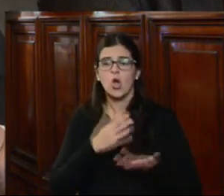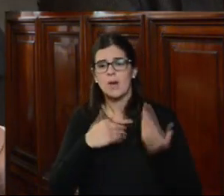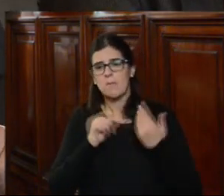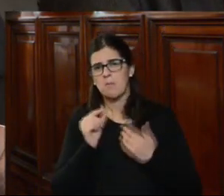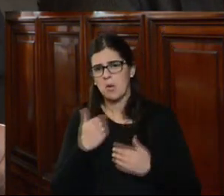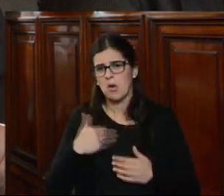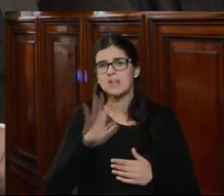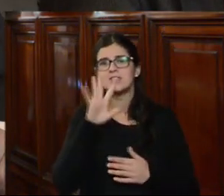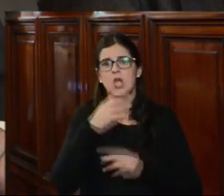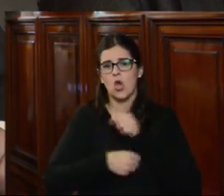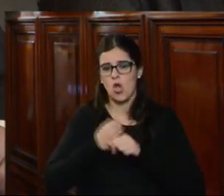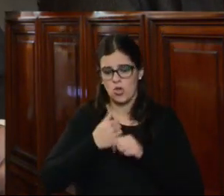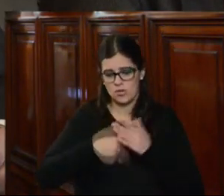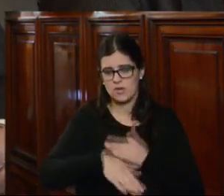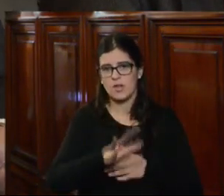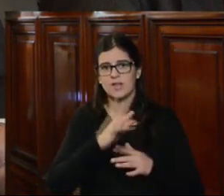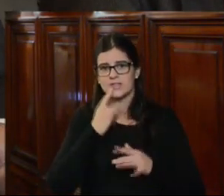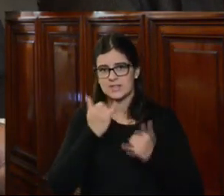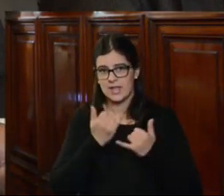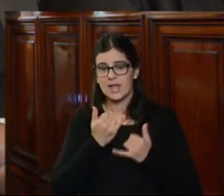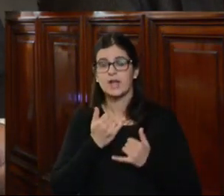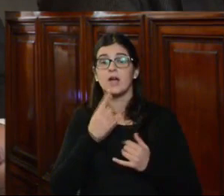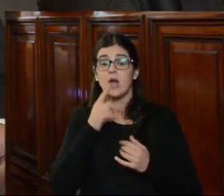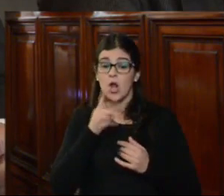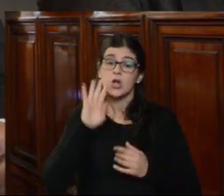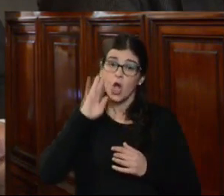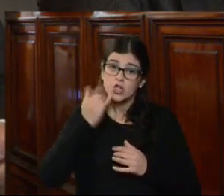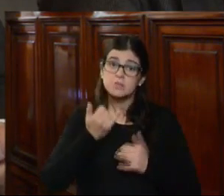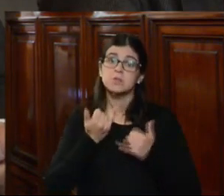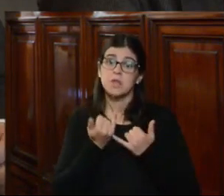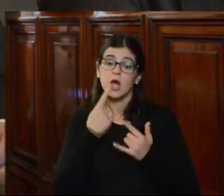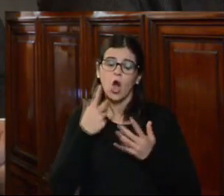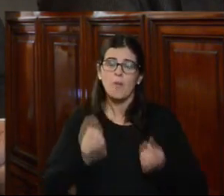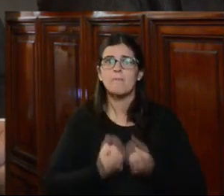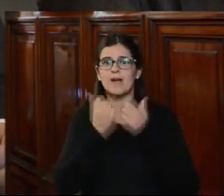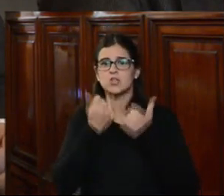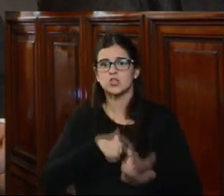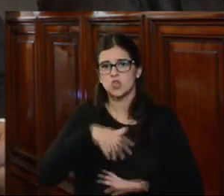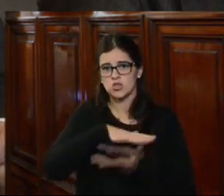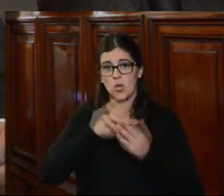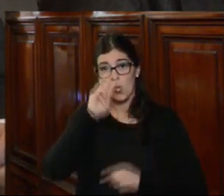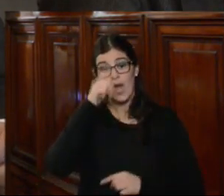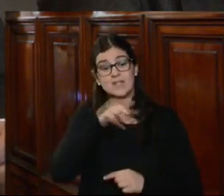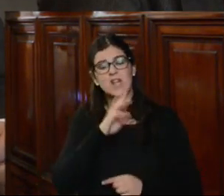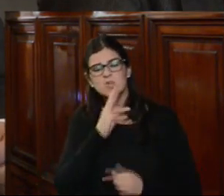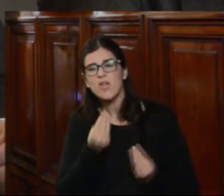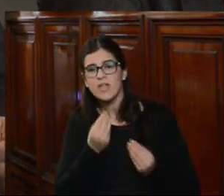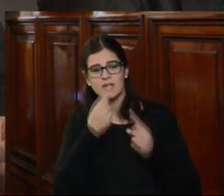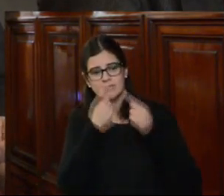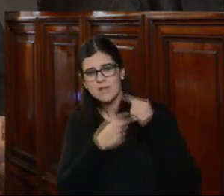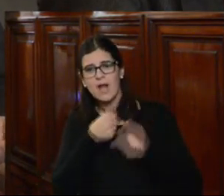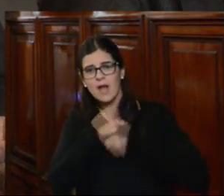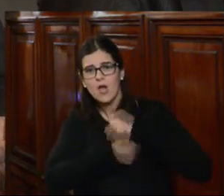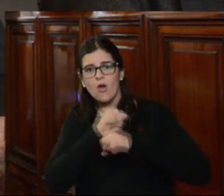cinco años de existencia. No obstante ello, tiene un amplio reconocimiento e impacto en la sociedad uruguaya. Es el resultado de décadas de